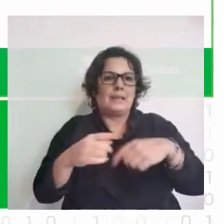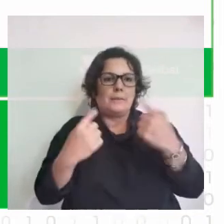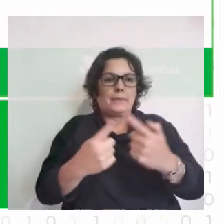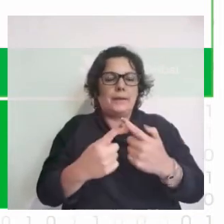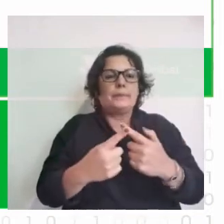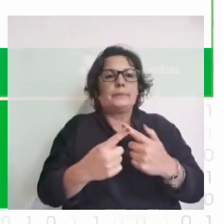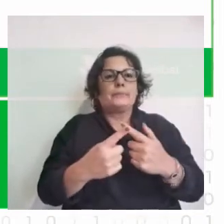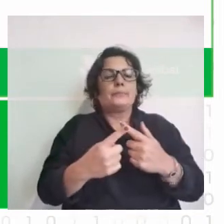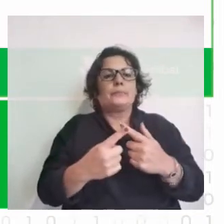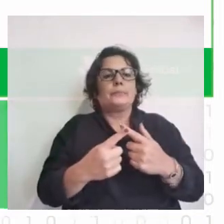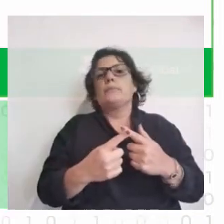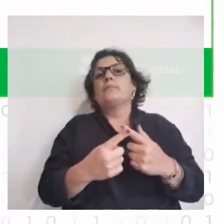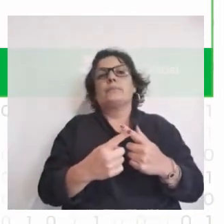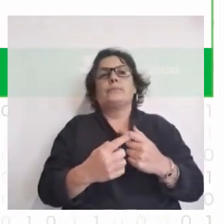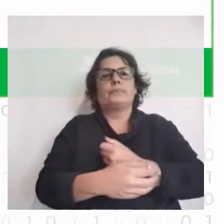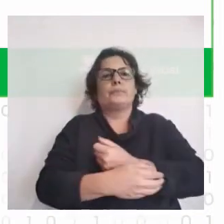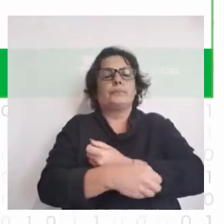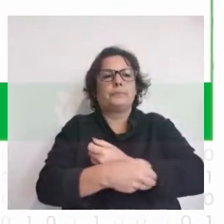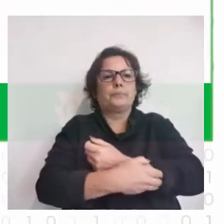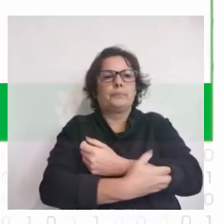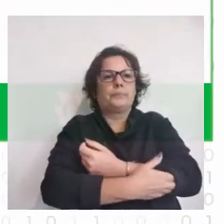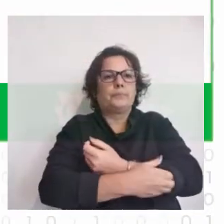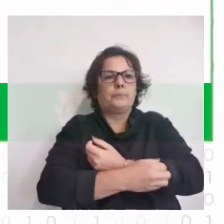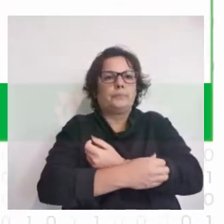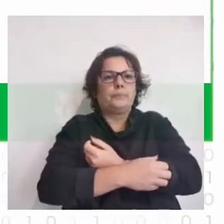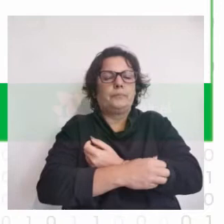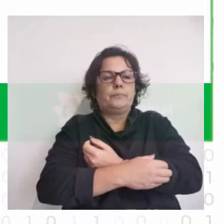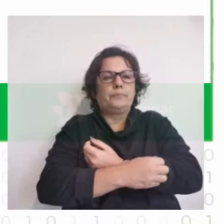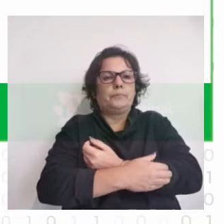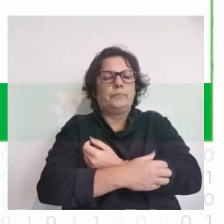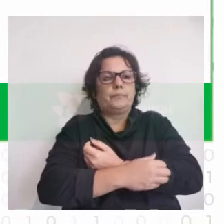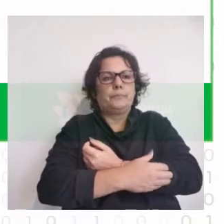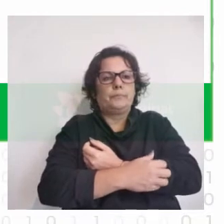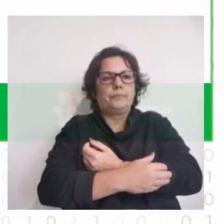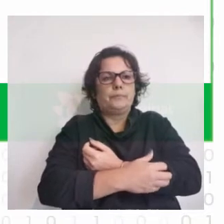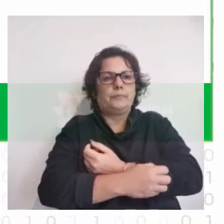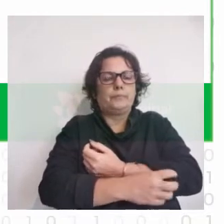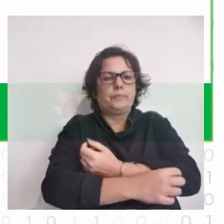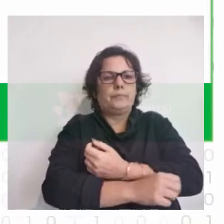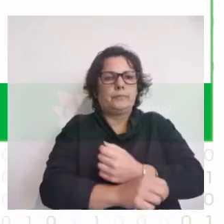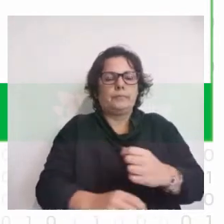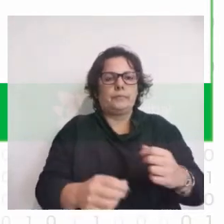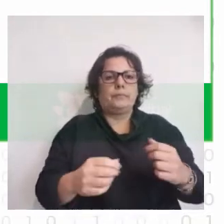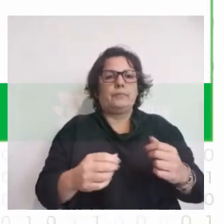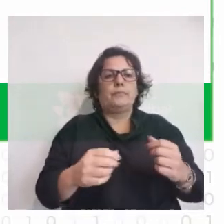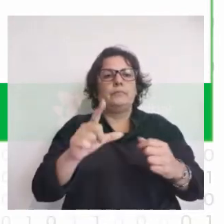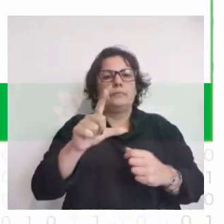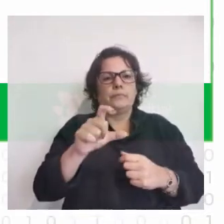Y, bueno, Eugenio, dejo para cerrar un poco. No, bueno, que obviamente